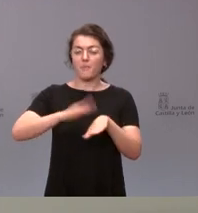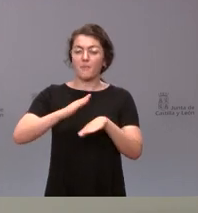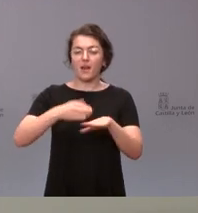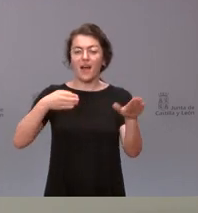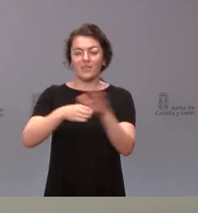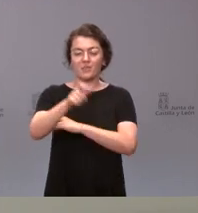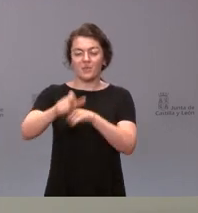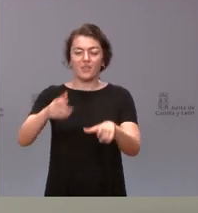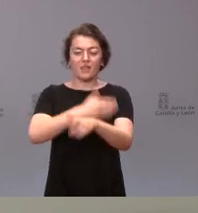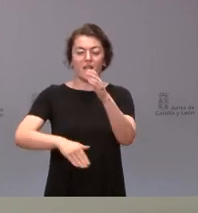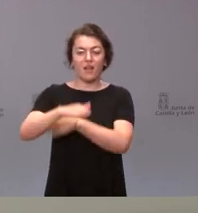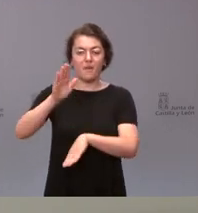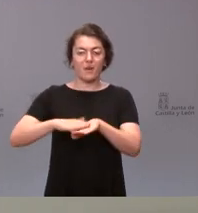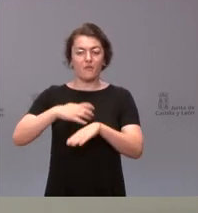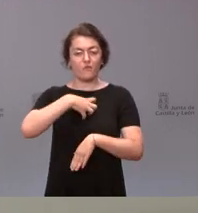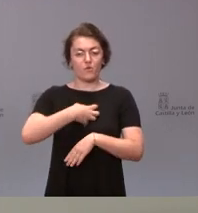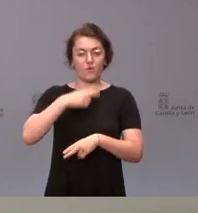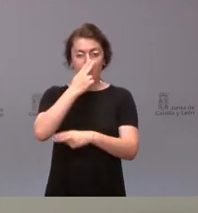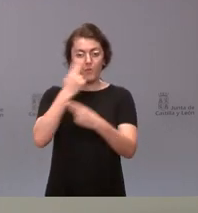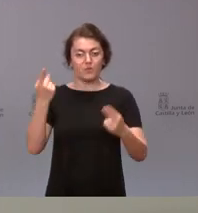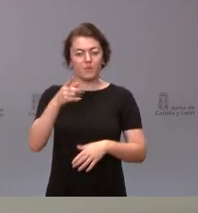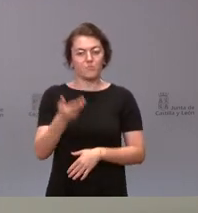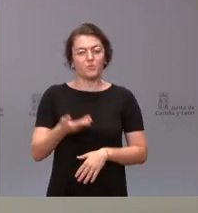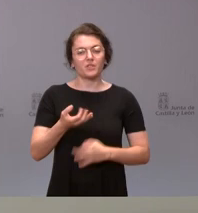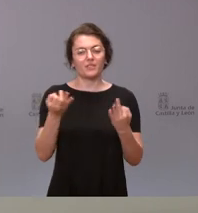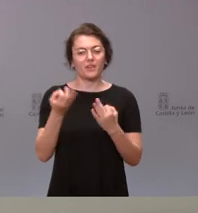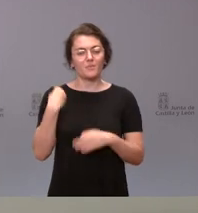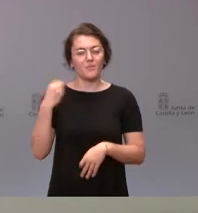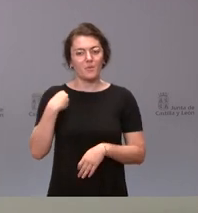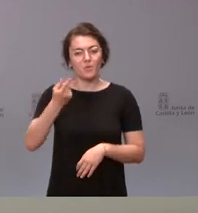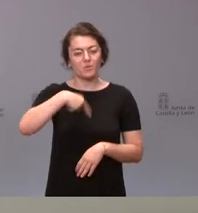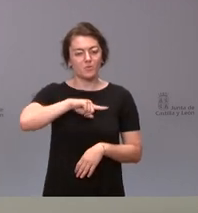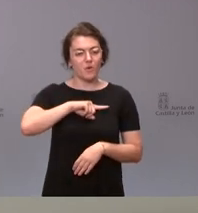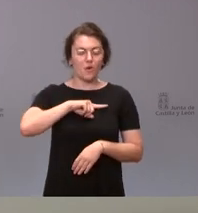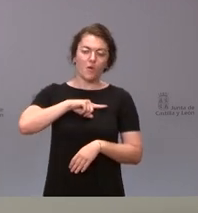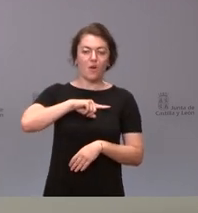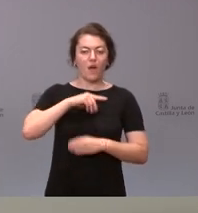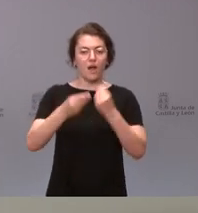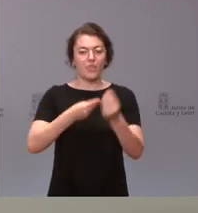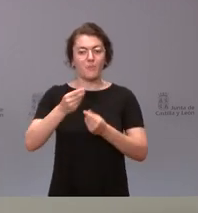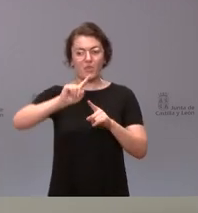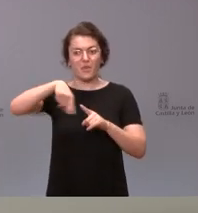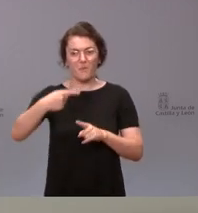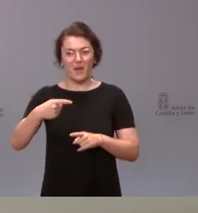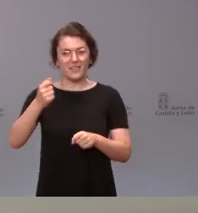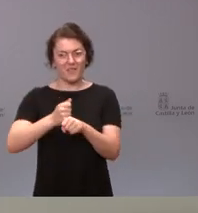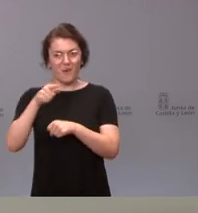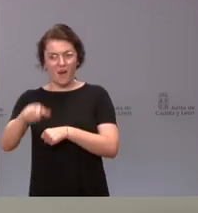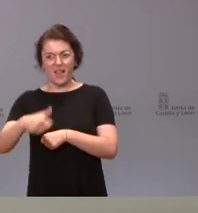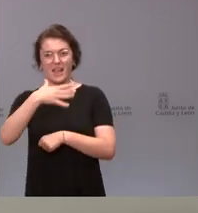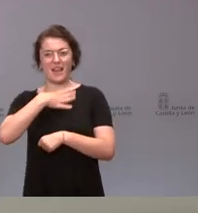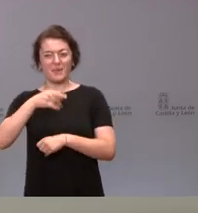y lo que es todavía más relevante, si cabe, el hecho de que estamos facilitando luego el desempeño posterior del puesto de trabajo.